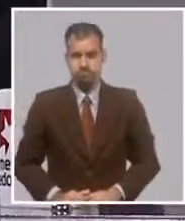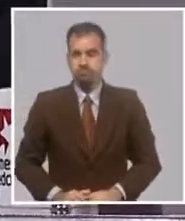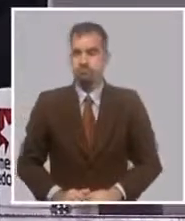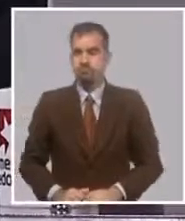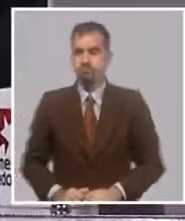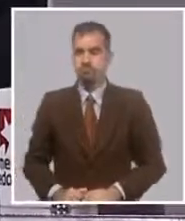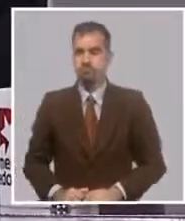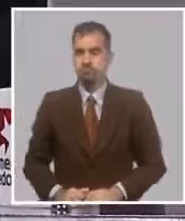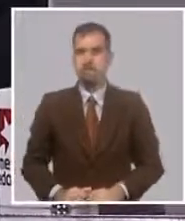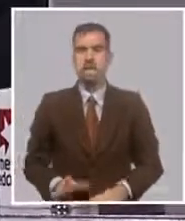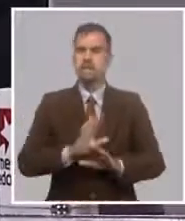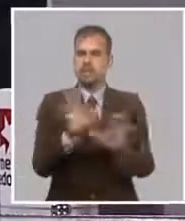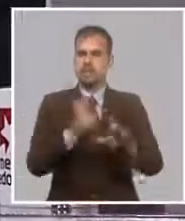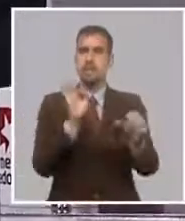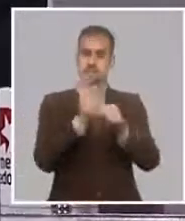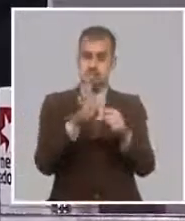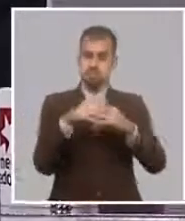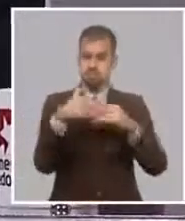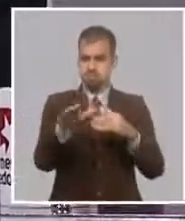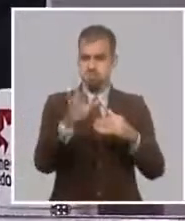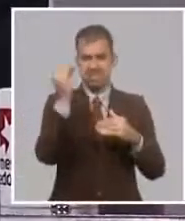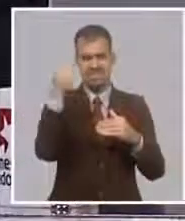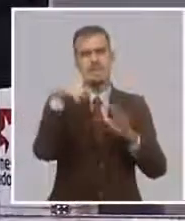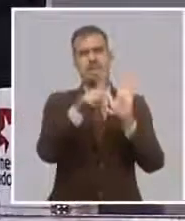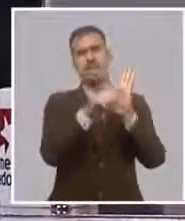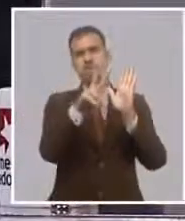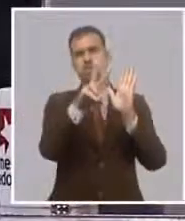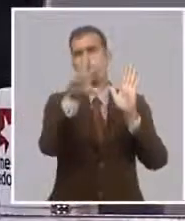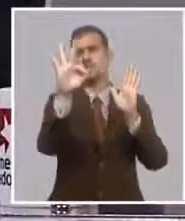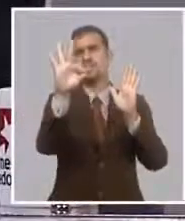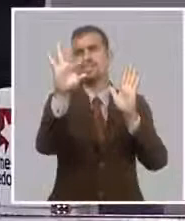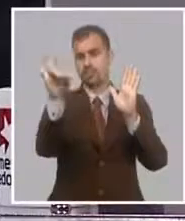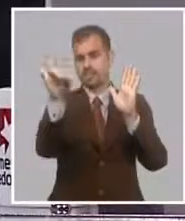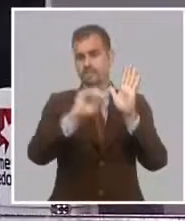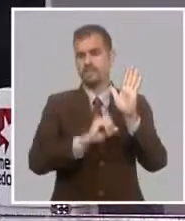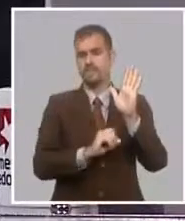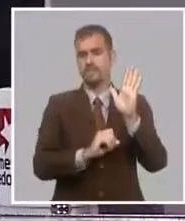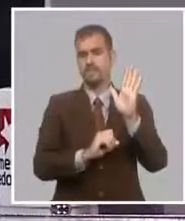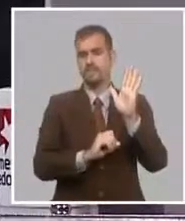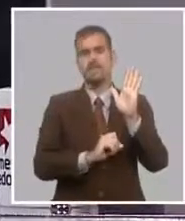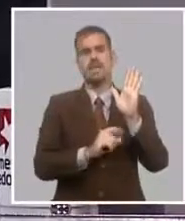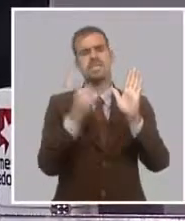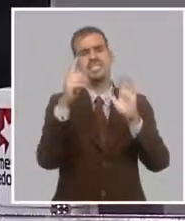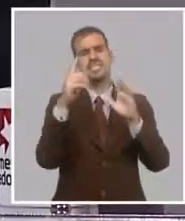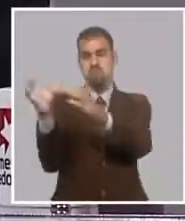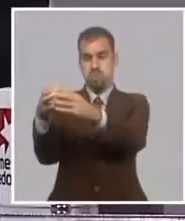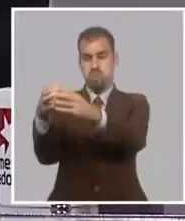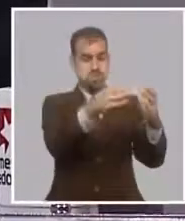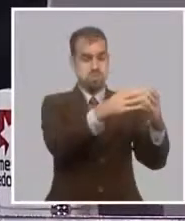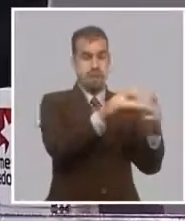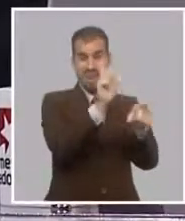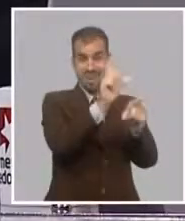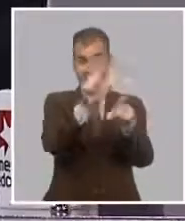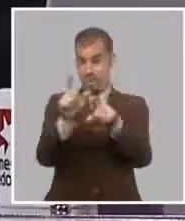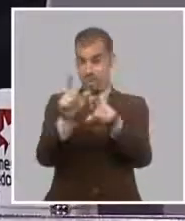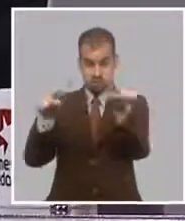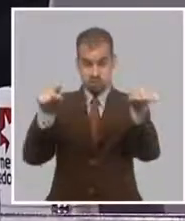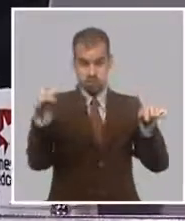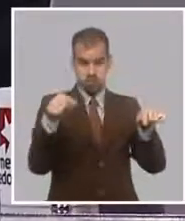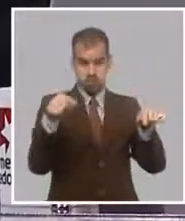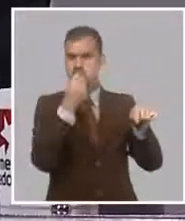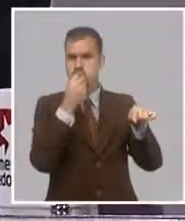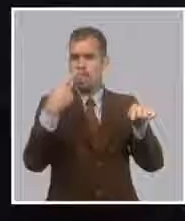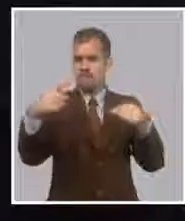algo que se previó en el decreto 289, y es que las cooperativas, con sus recursos, pueden crear fondos